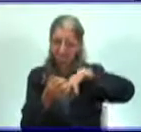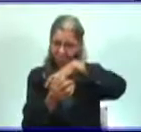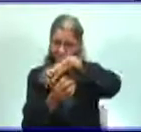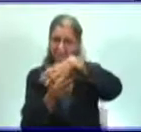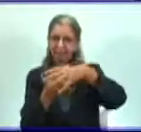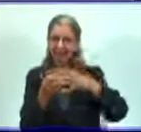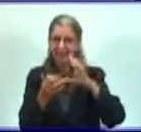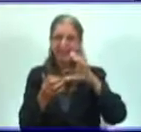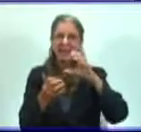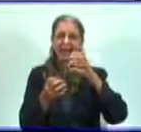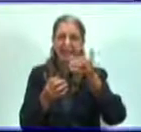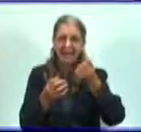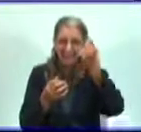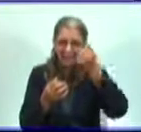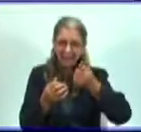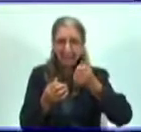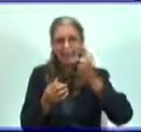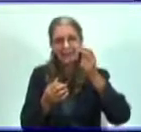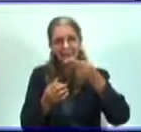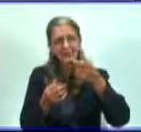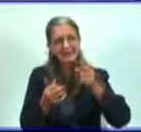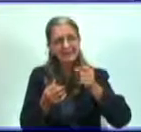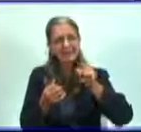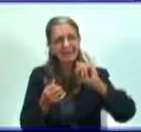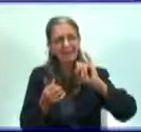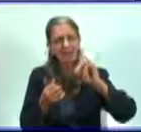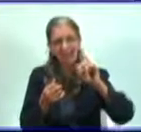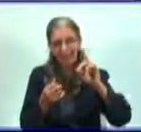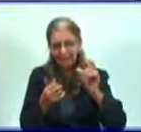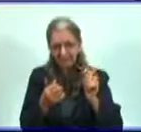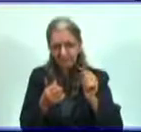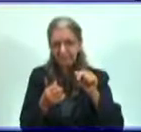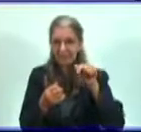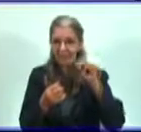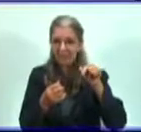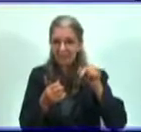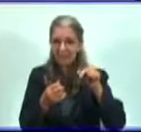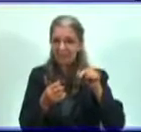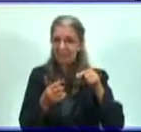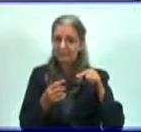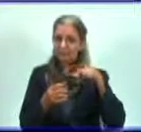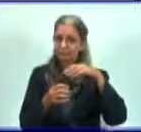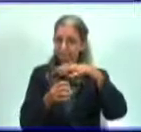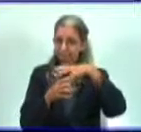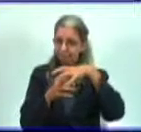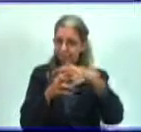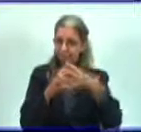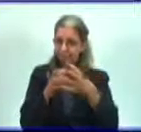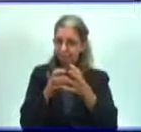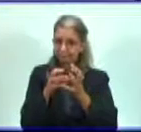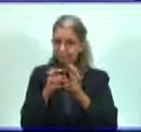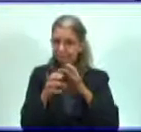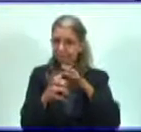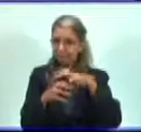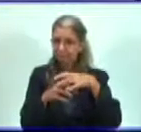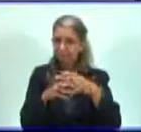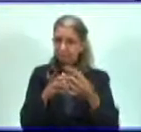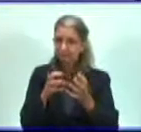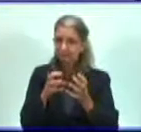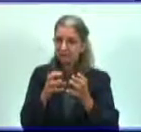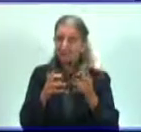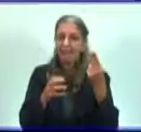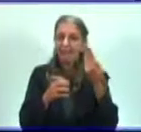por una cálcida, y esta cálcida, que está constituida por proteína,